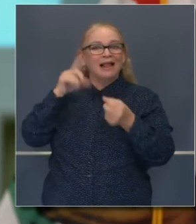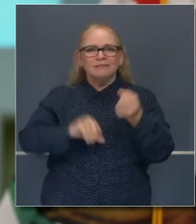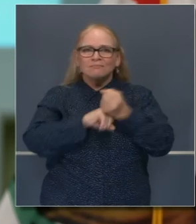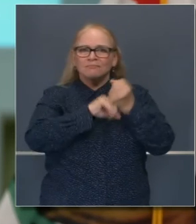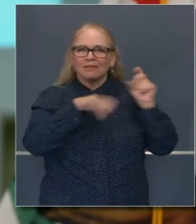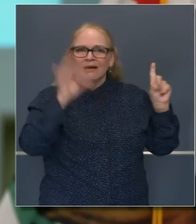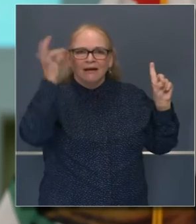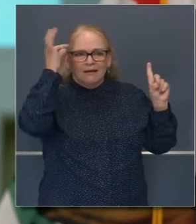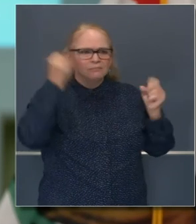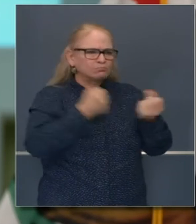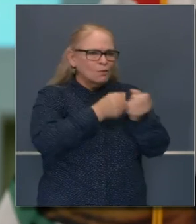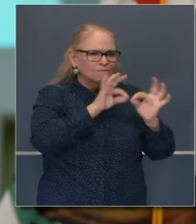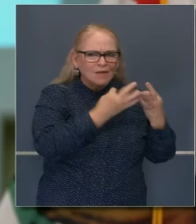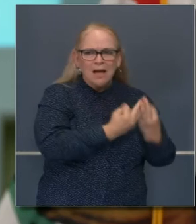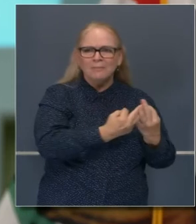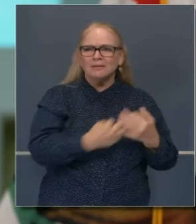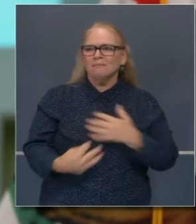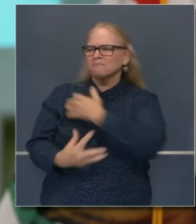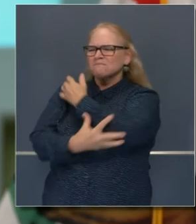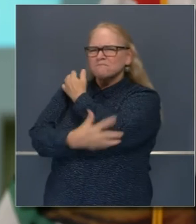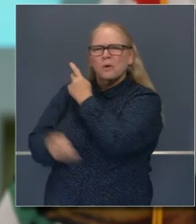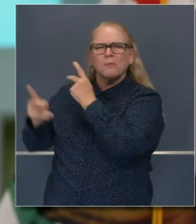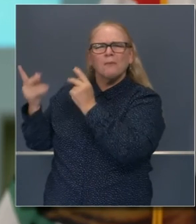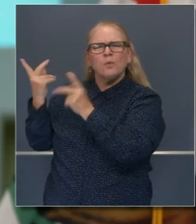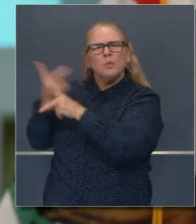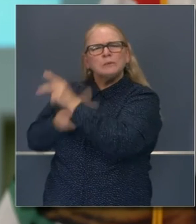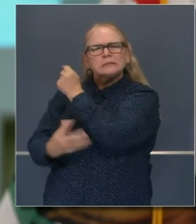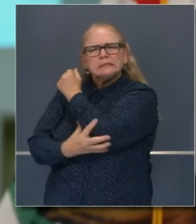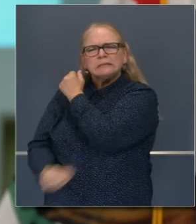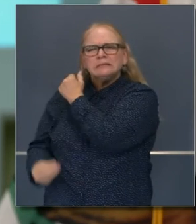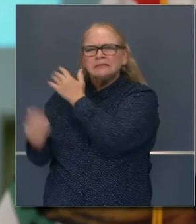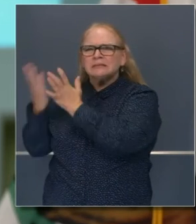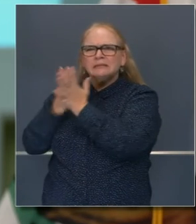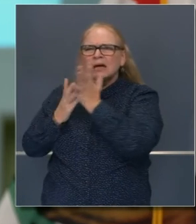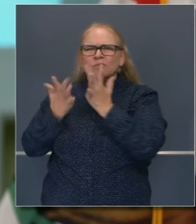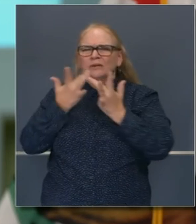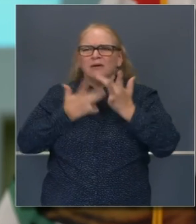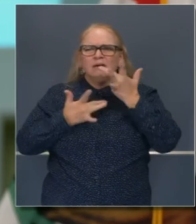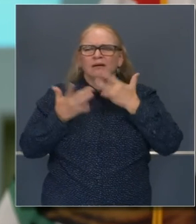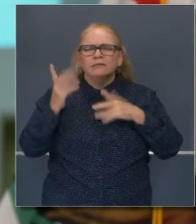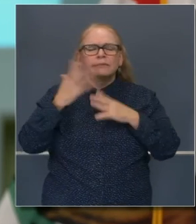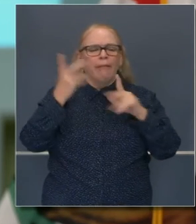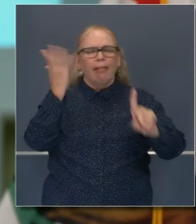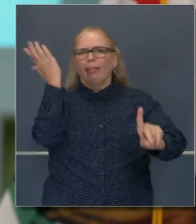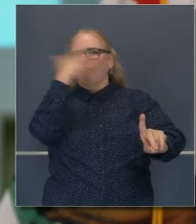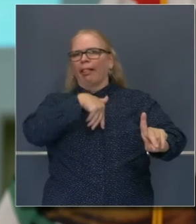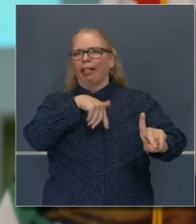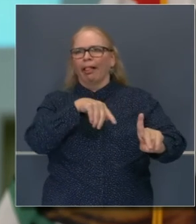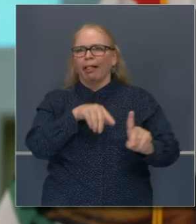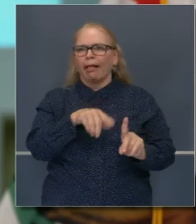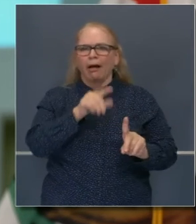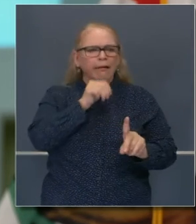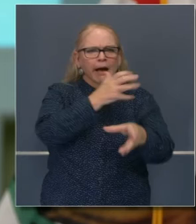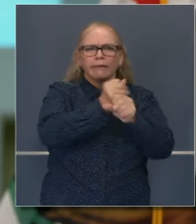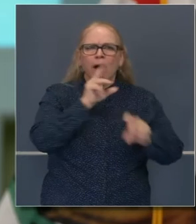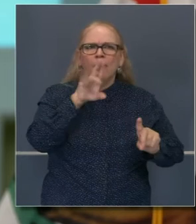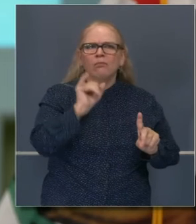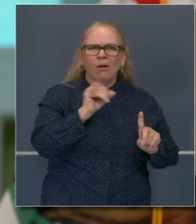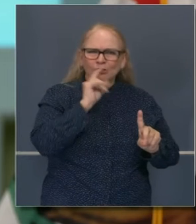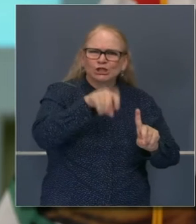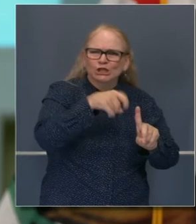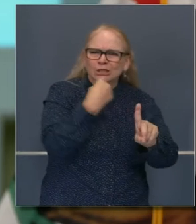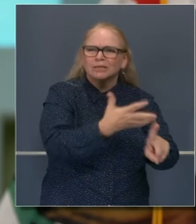familias trabajadoras, apoyando a familias pobres que no reciben el apoyo del seguro